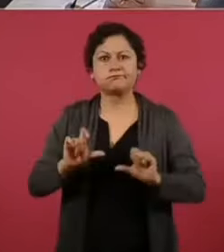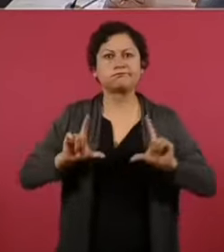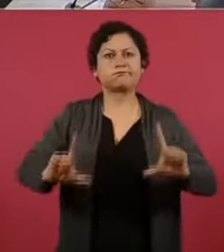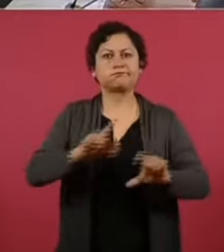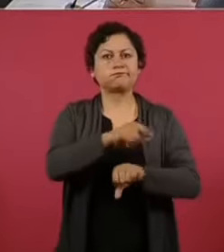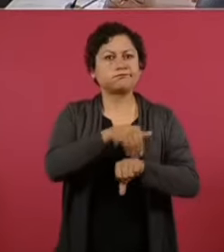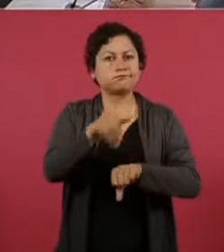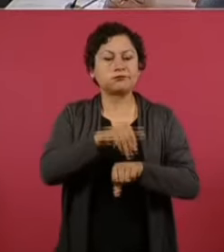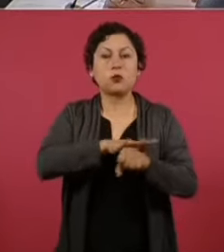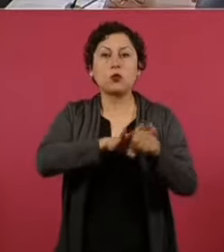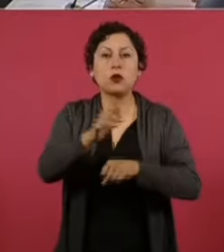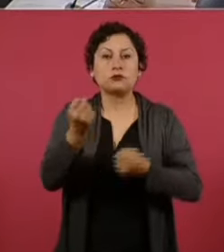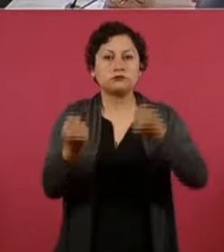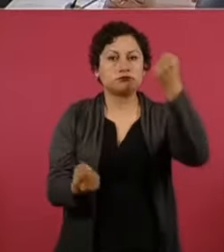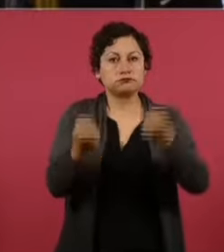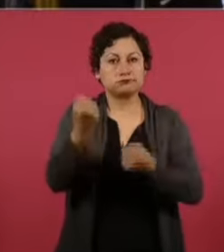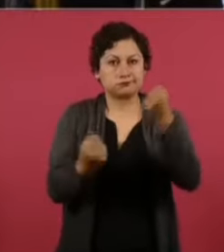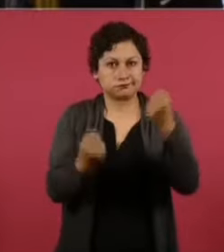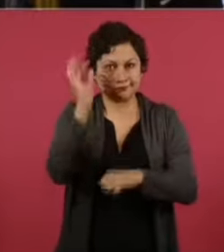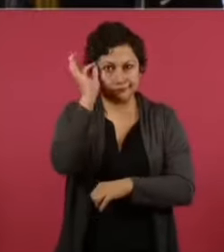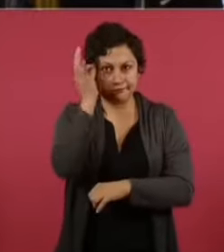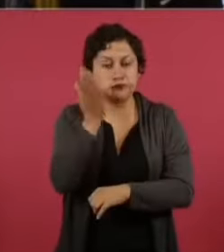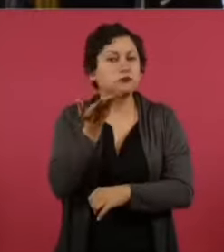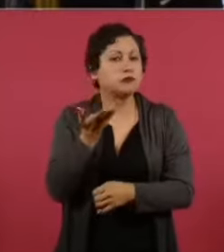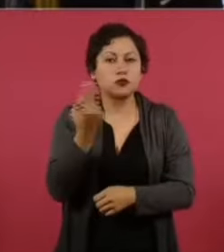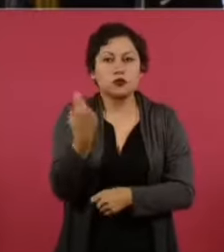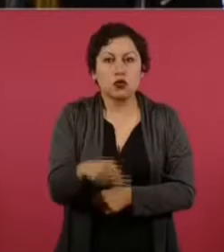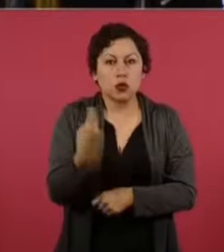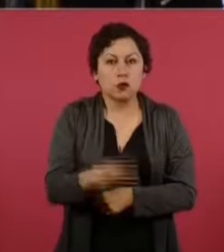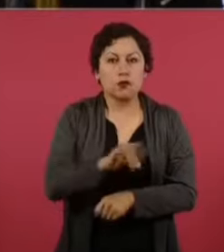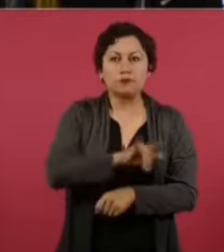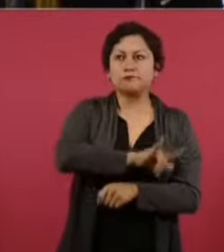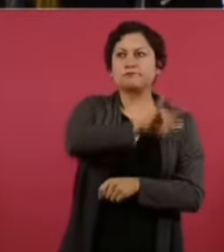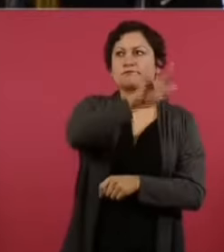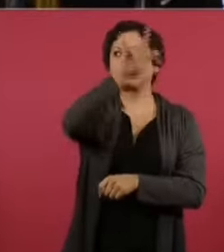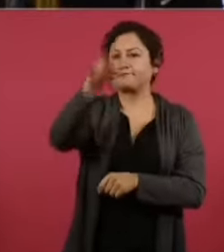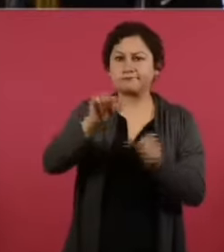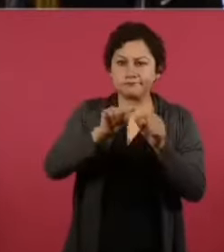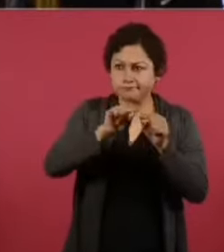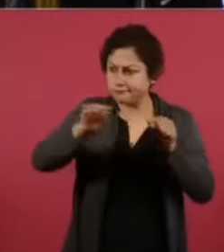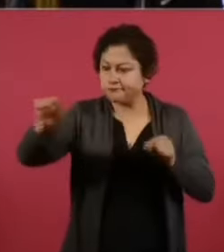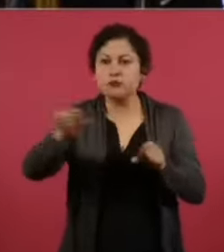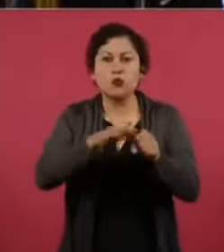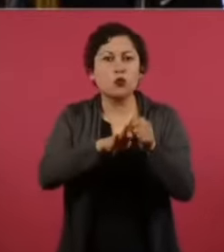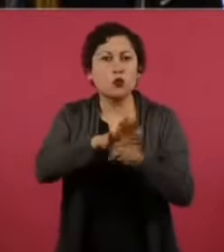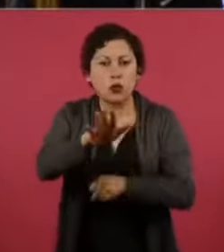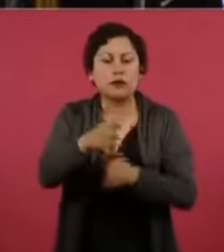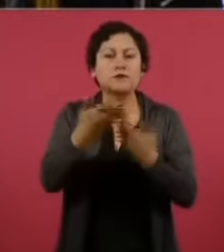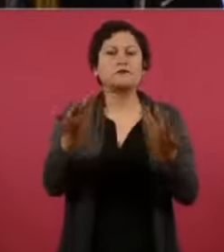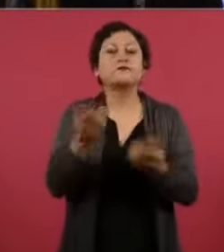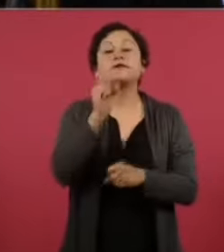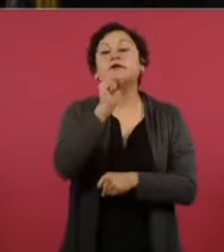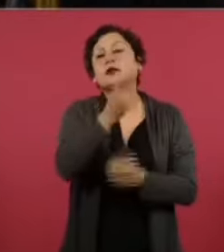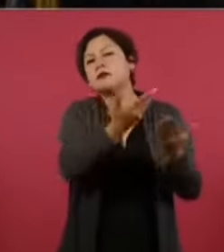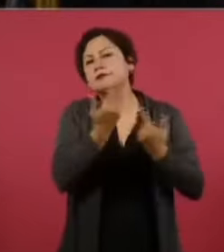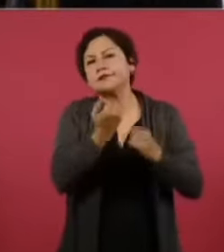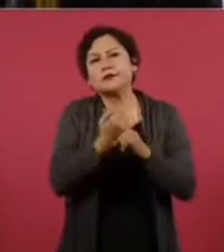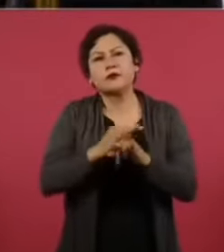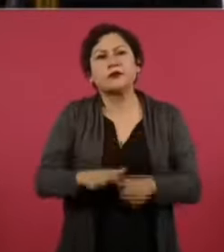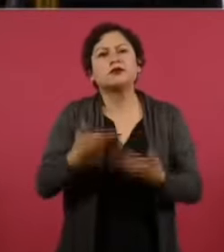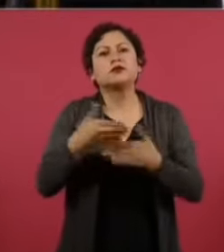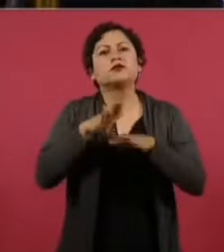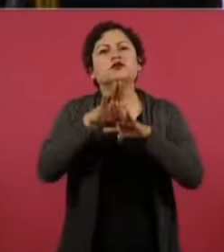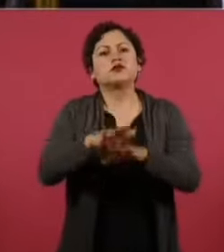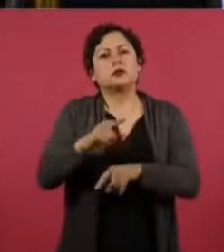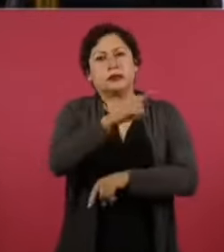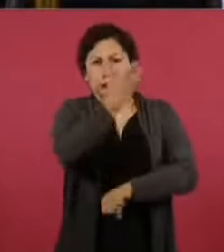el nombre del piloto, cuál fue el plan de vuelo y cuál fue el tipo de discusión, de arreglo o si hubo algún conocimiento